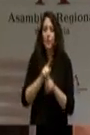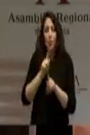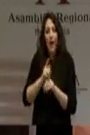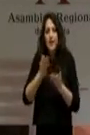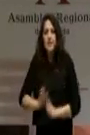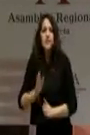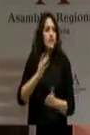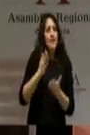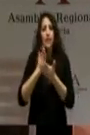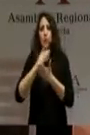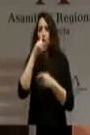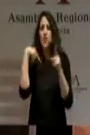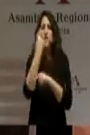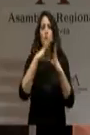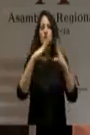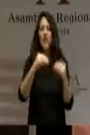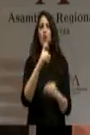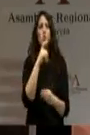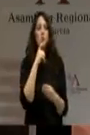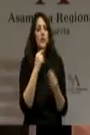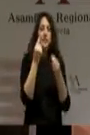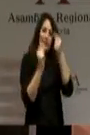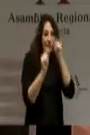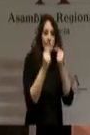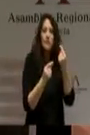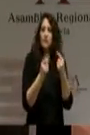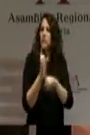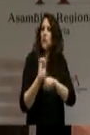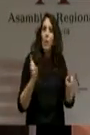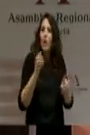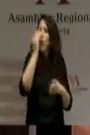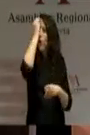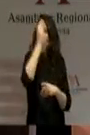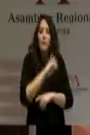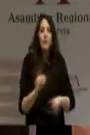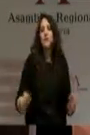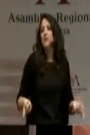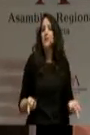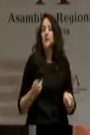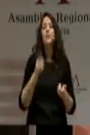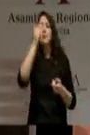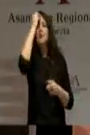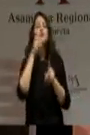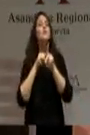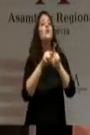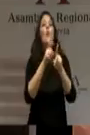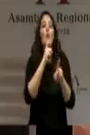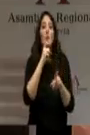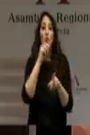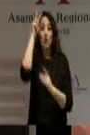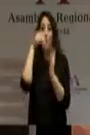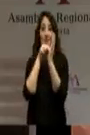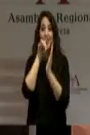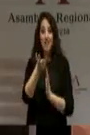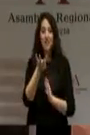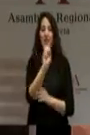estudien el próximo año en la universidad. Pensó usted, señor candidato, en los resultados electorales de 2015. Y eso